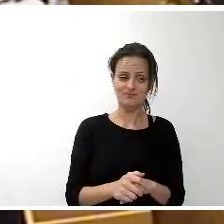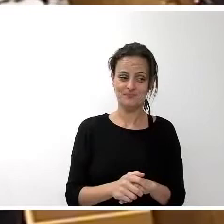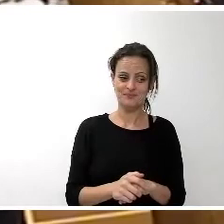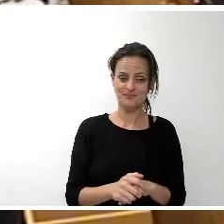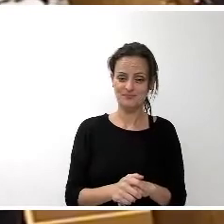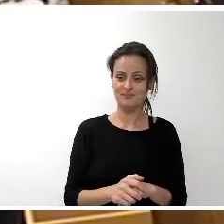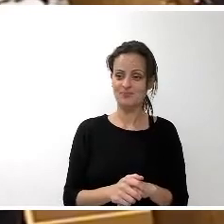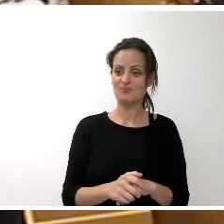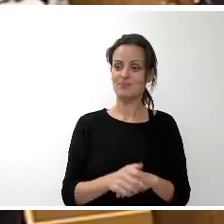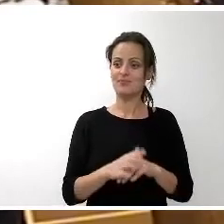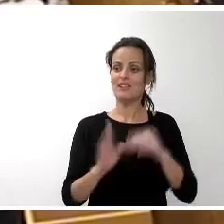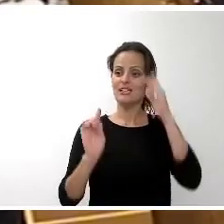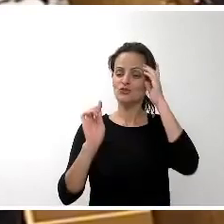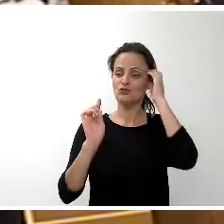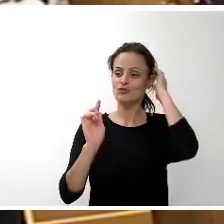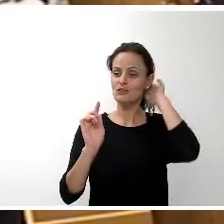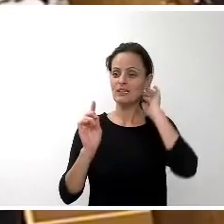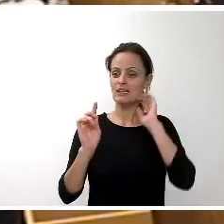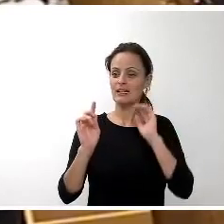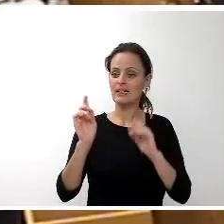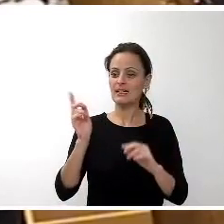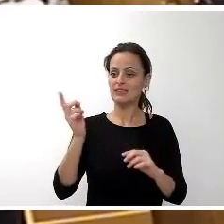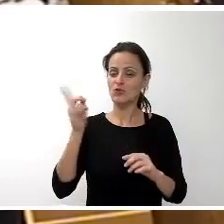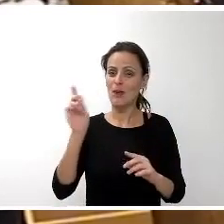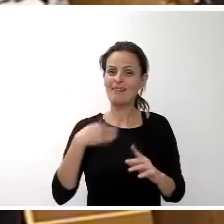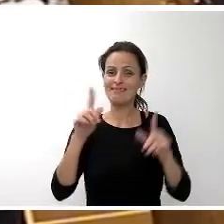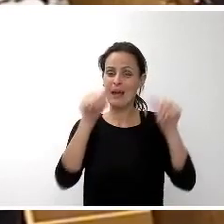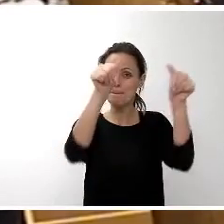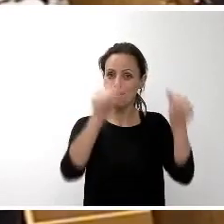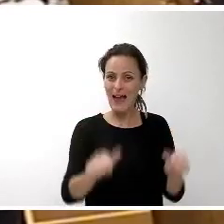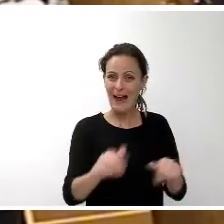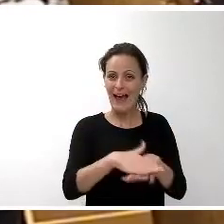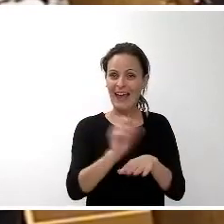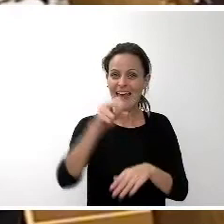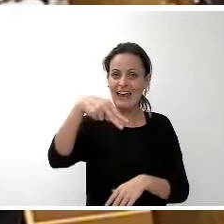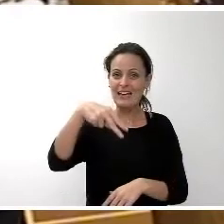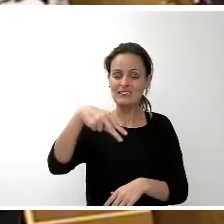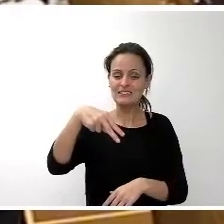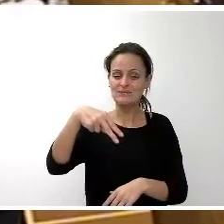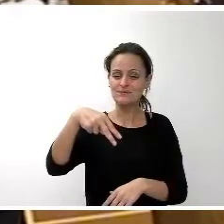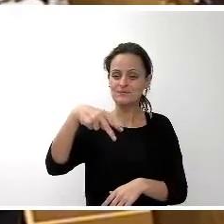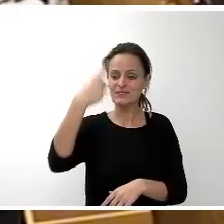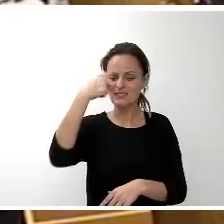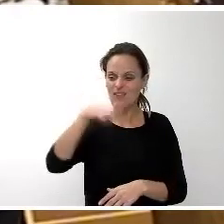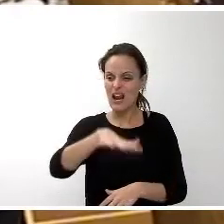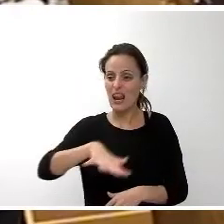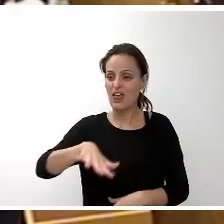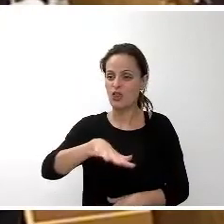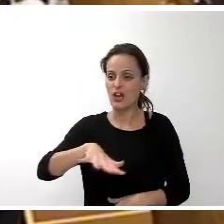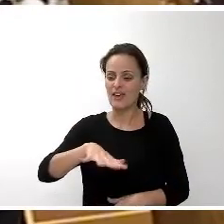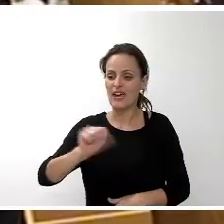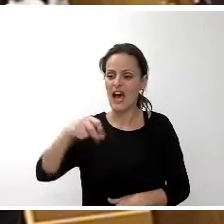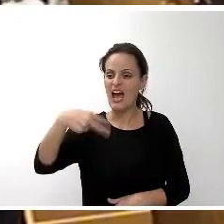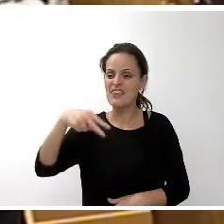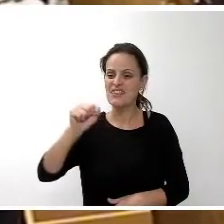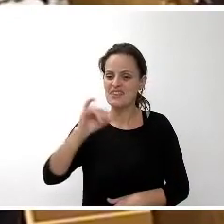cura de Añanza a los recursos de caritas en Añanza ahí sí hemos puesto placas que ha puesto el íter a fondo perdido dicho eso